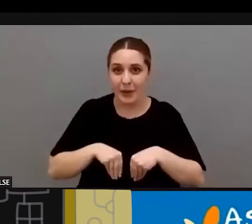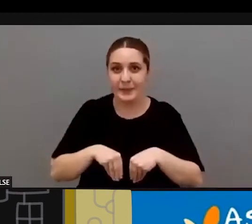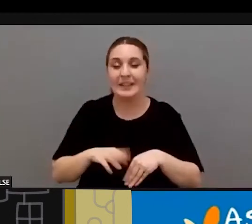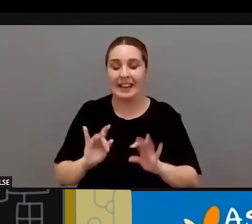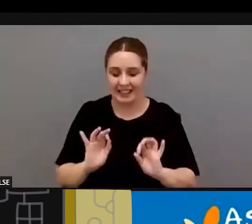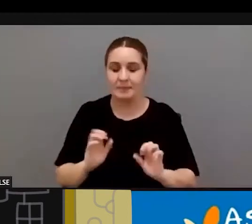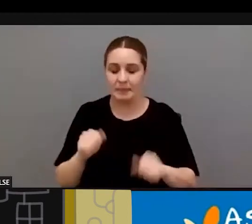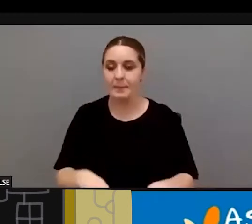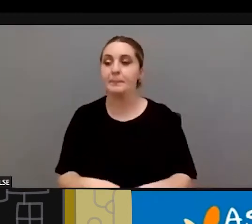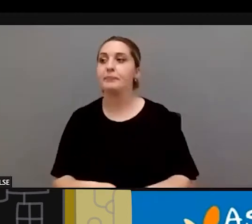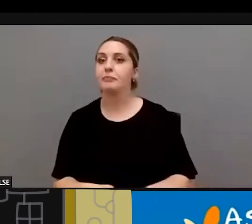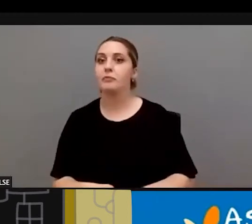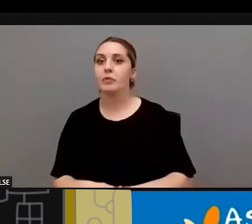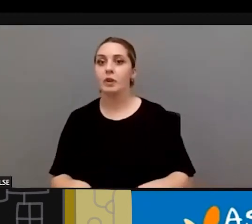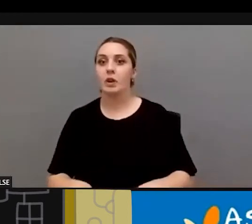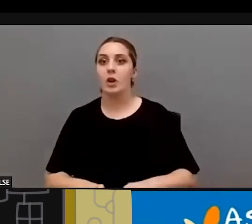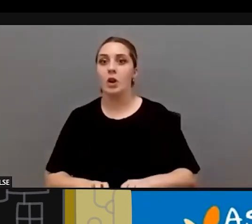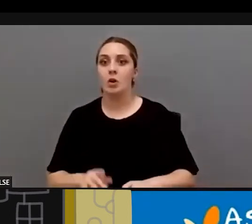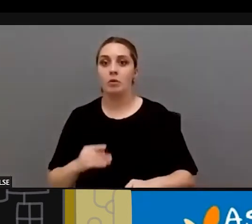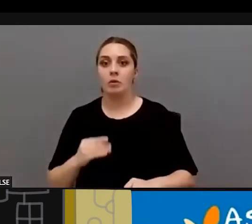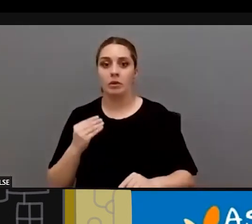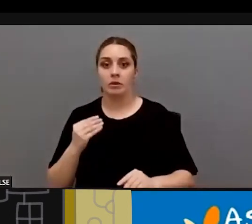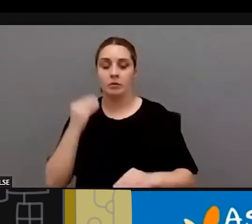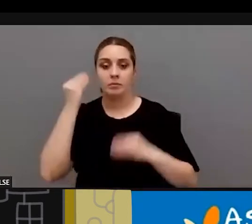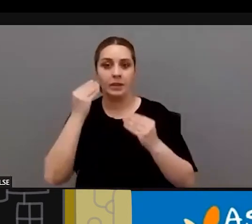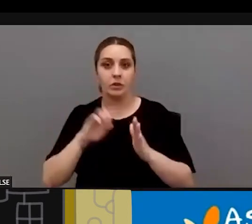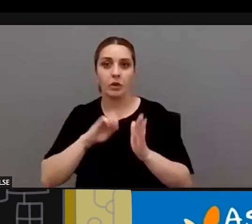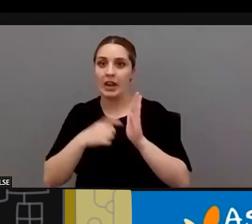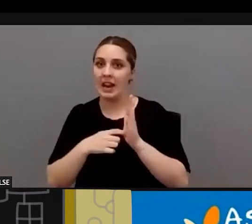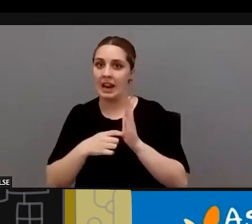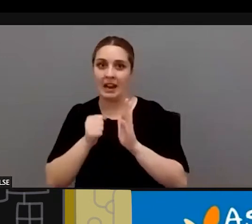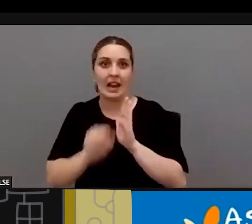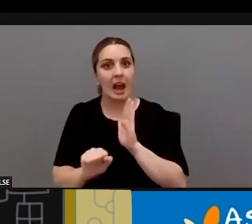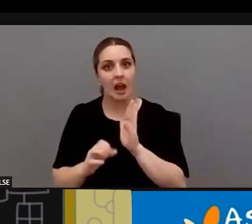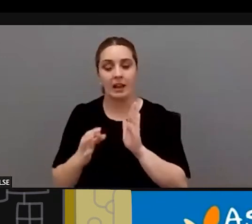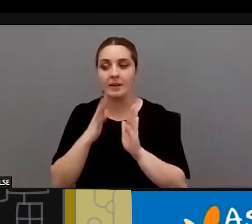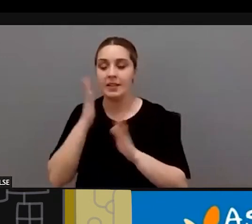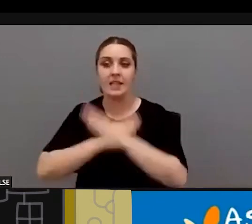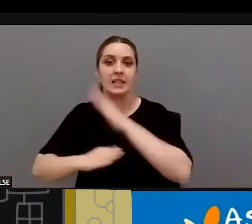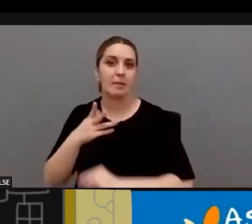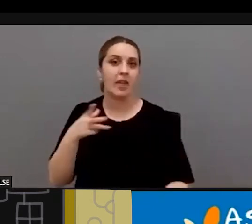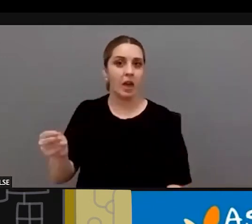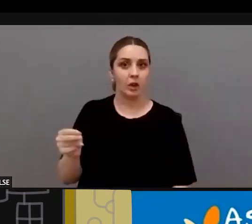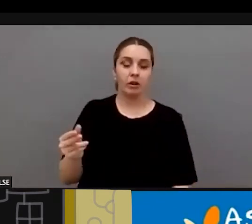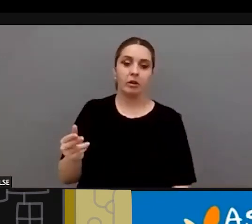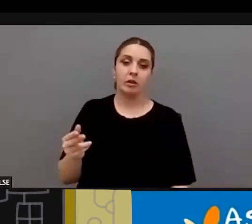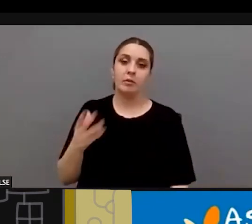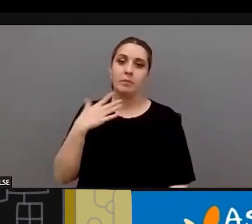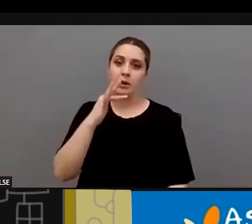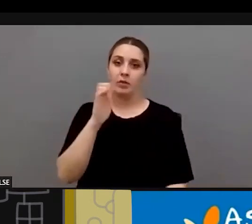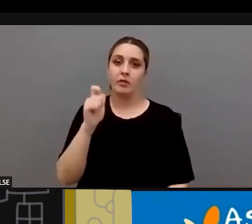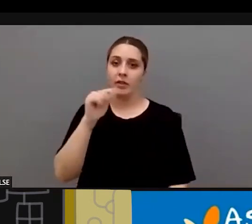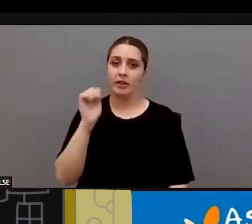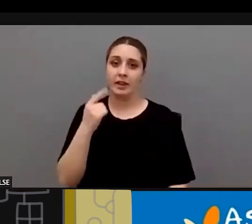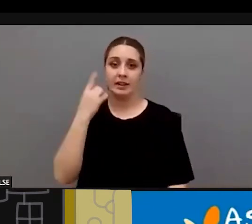yo bueno es que sería absolutamente ilegal que hubiera discriminación por razón de discapacidad pero también sabe cefa cefa así con los